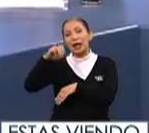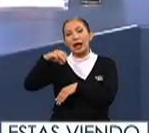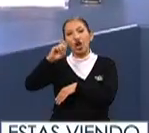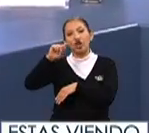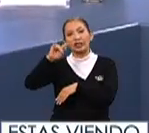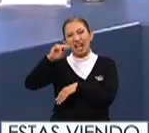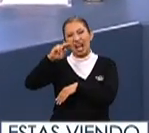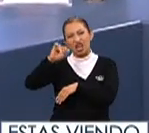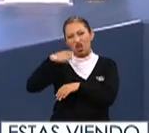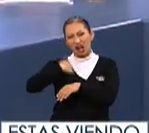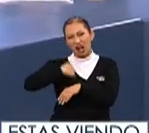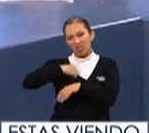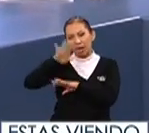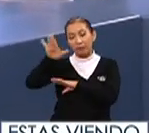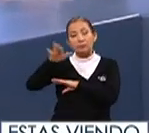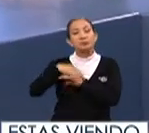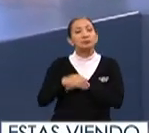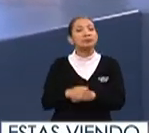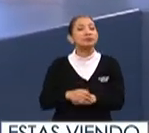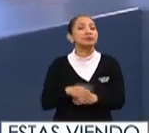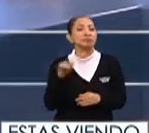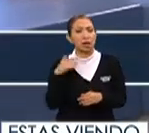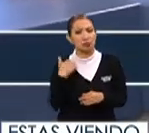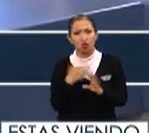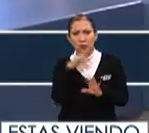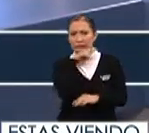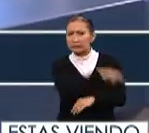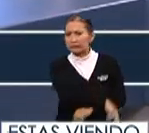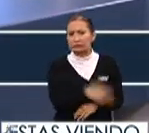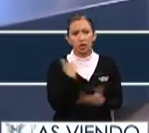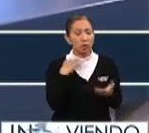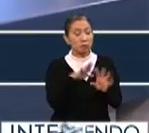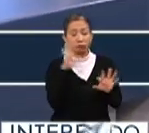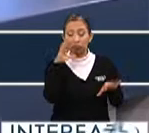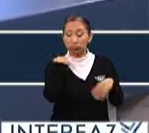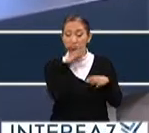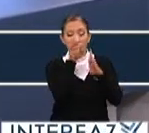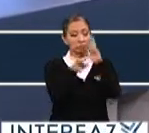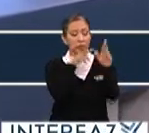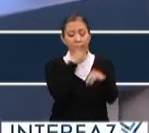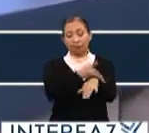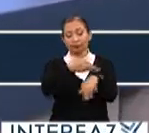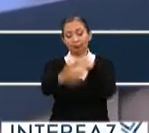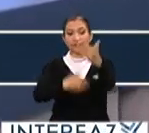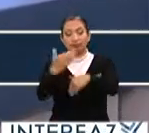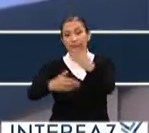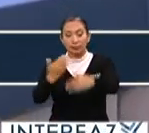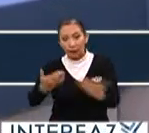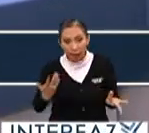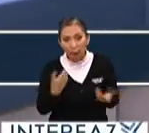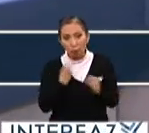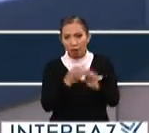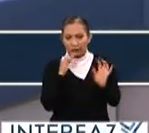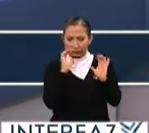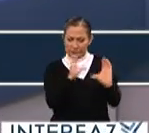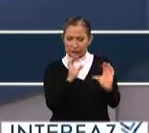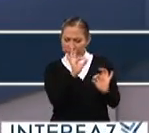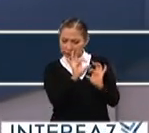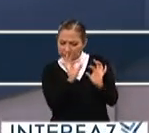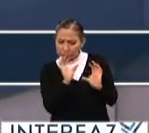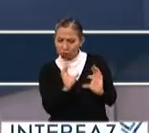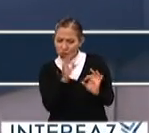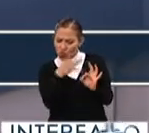esta es fue muy rápido como que todos los resultados el procedimiento es muy metódico